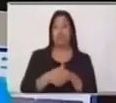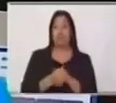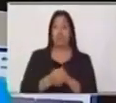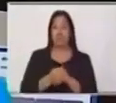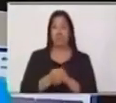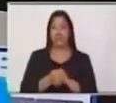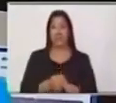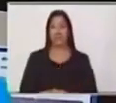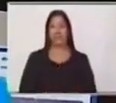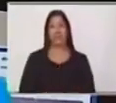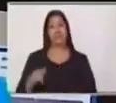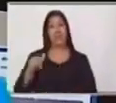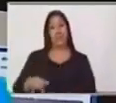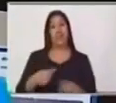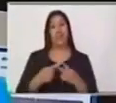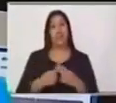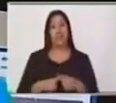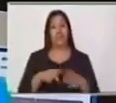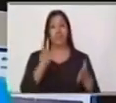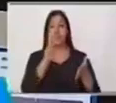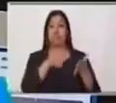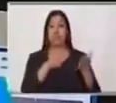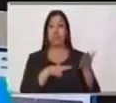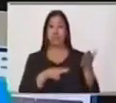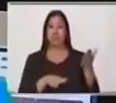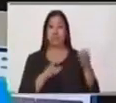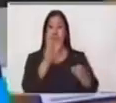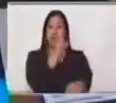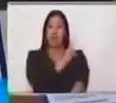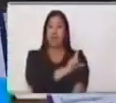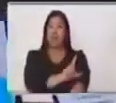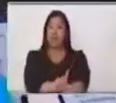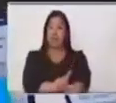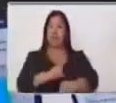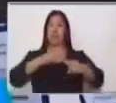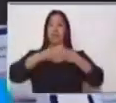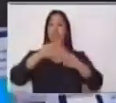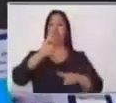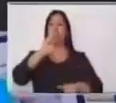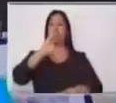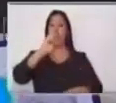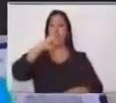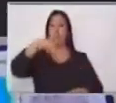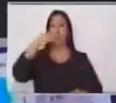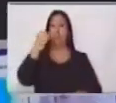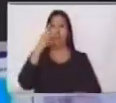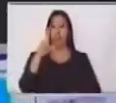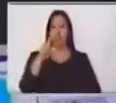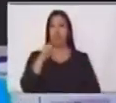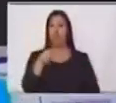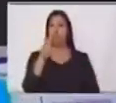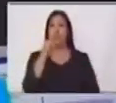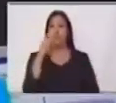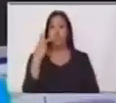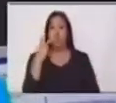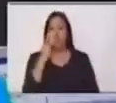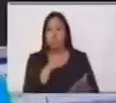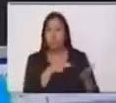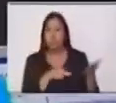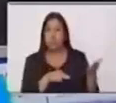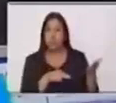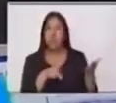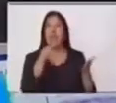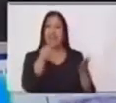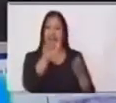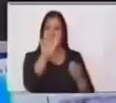Para dar inicio, vamos a leer la leyenda del Xocomil. Si no la has leído, lo haremos todos juntos.